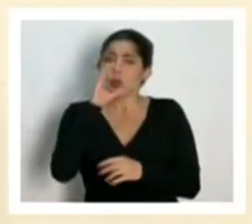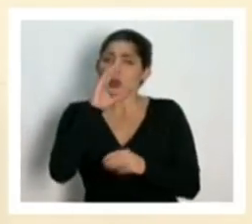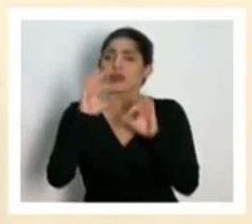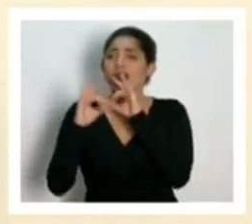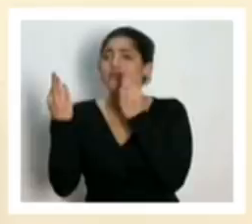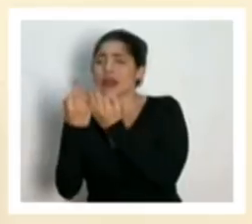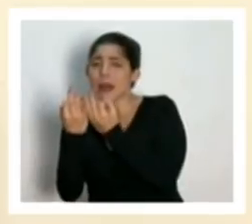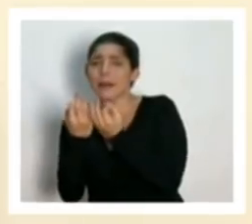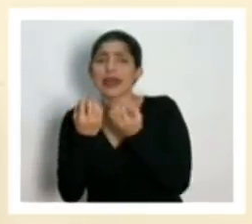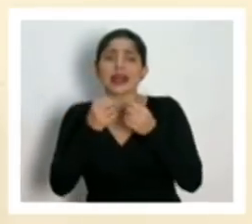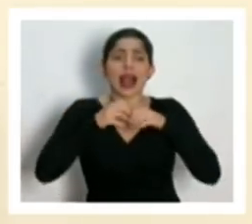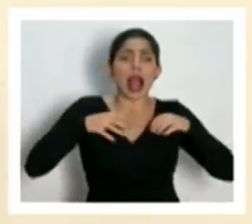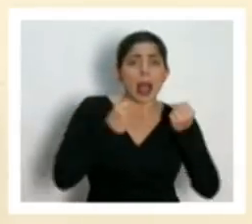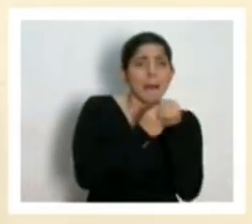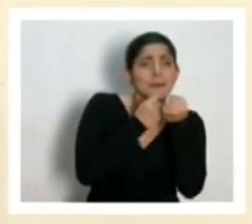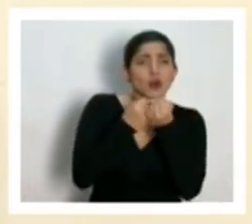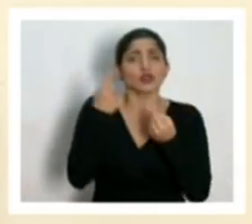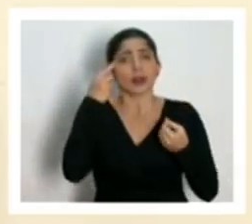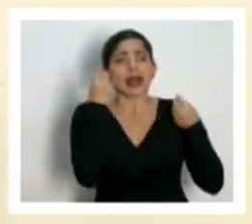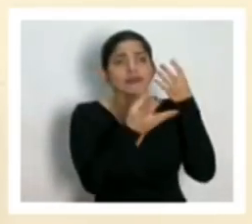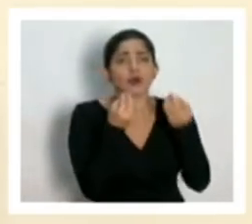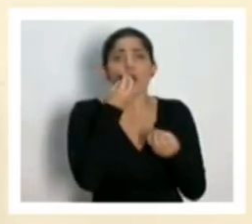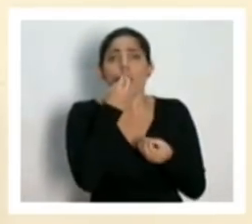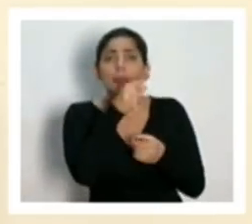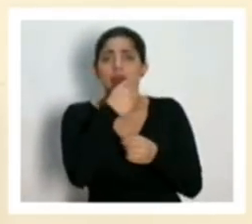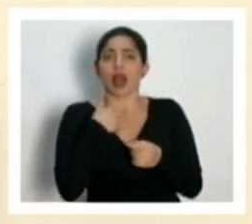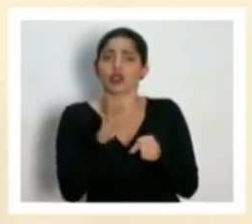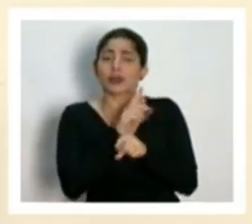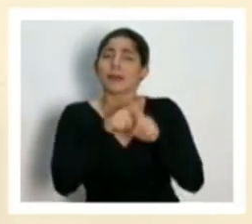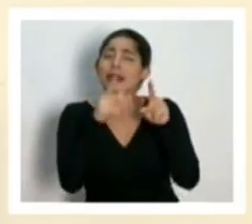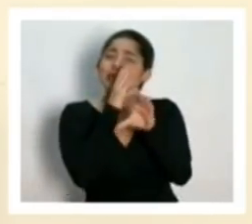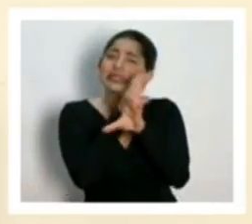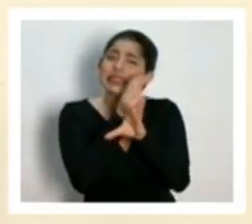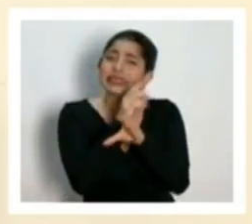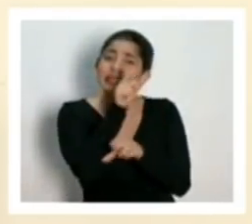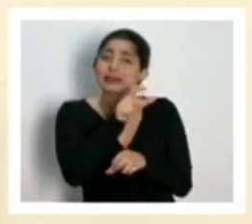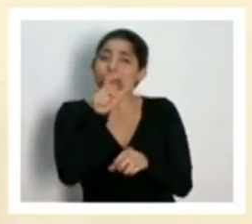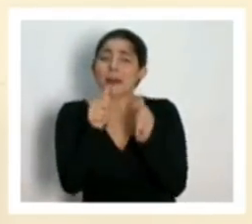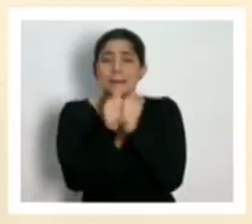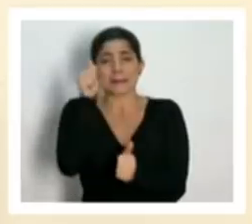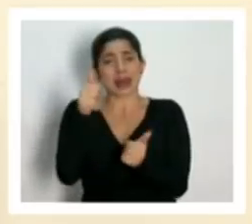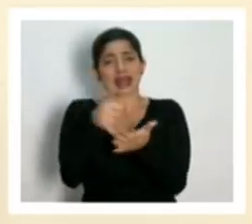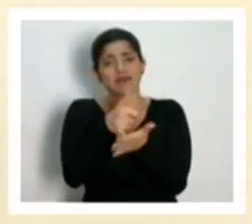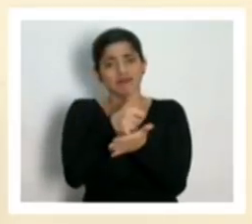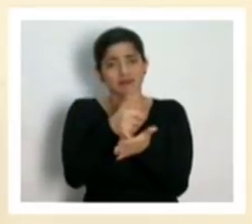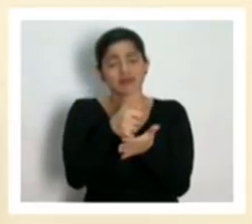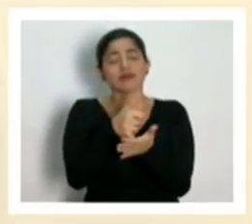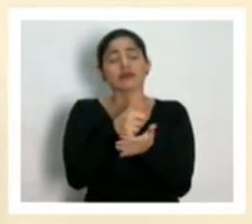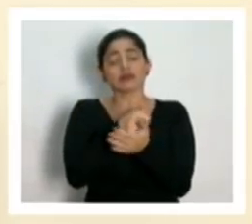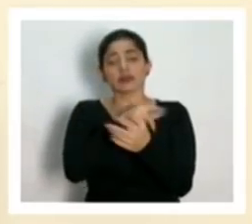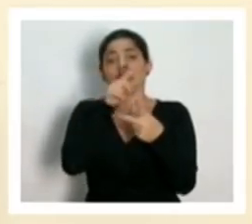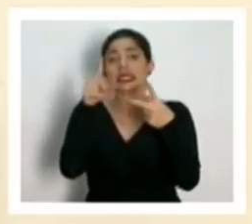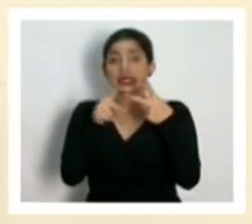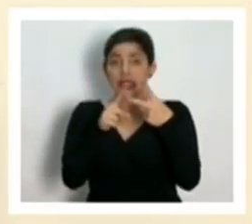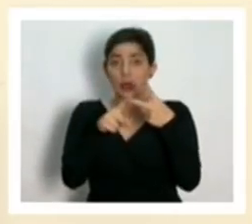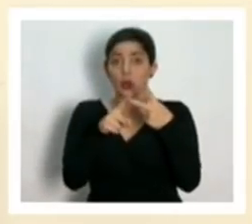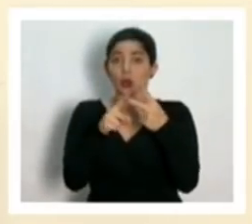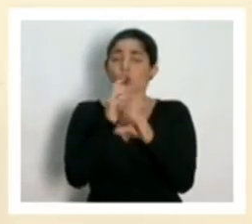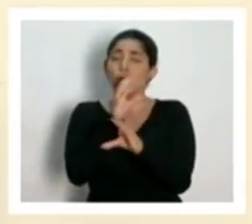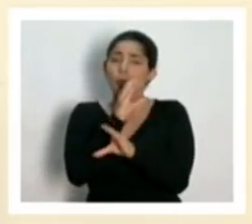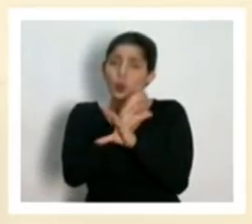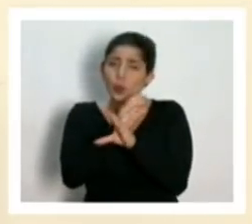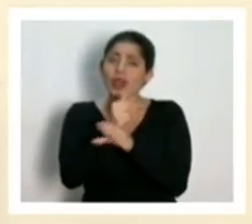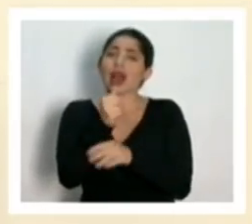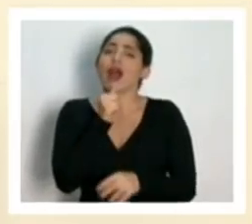familiares con redes de apoyo de abastecerlas pero cuidarlas es la población más vulnerable y segundo cuidemos